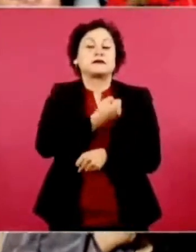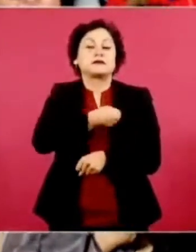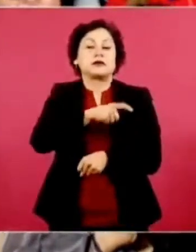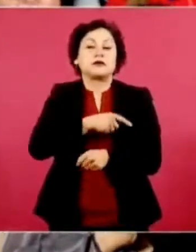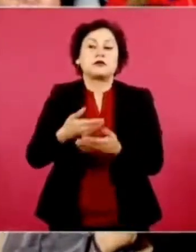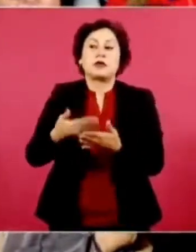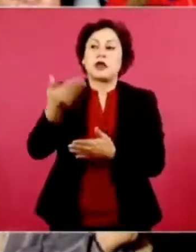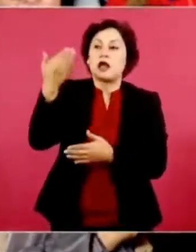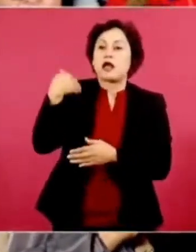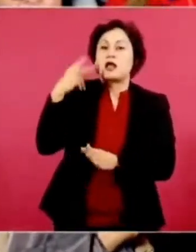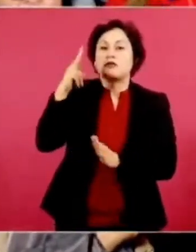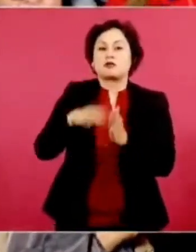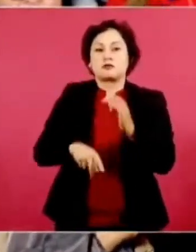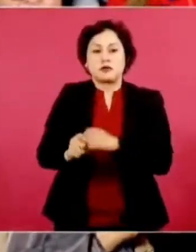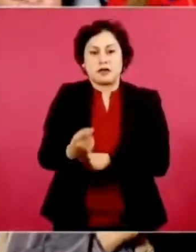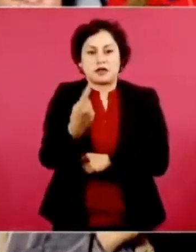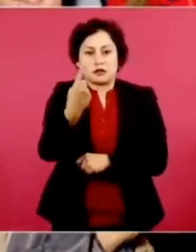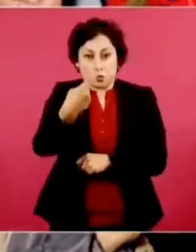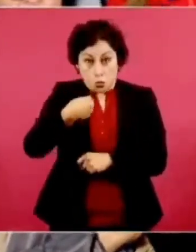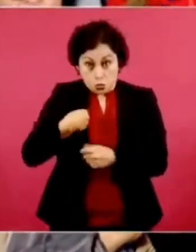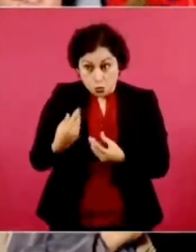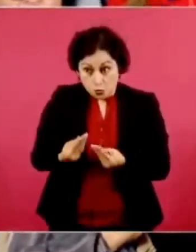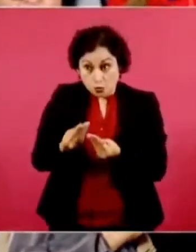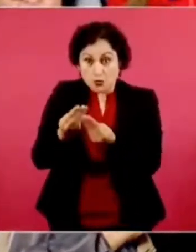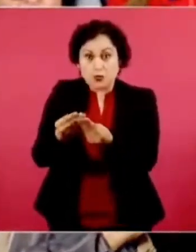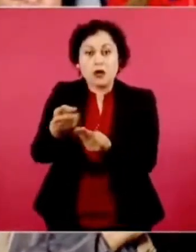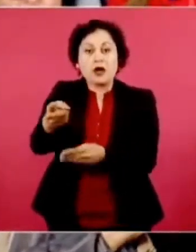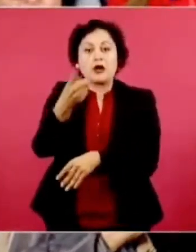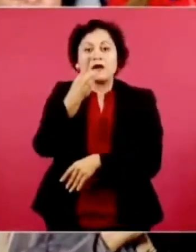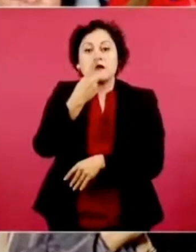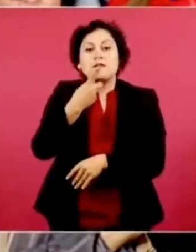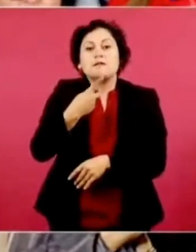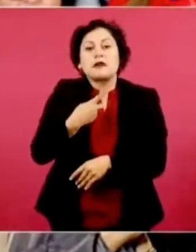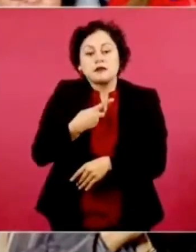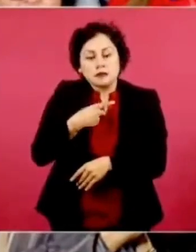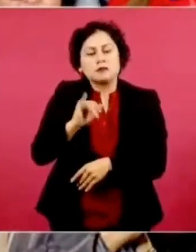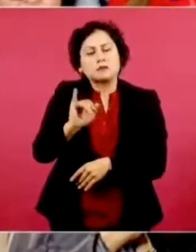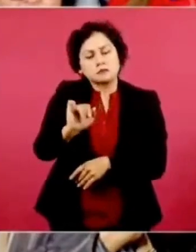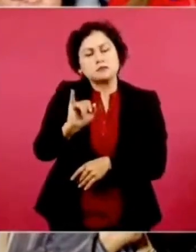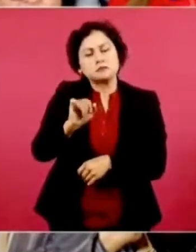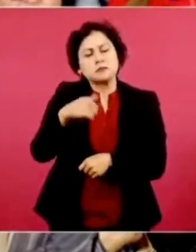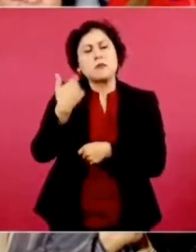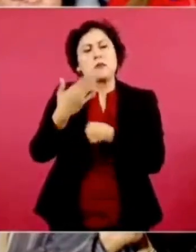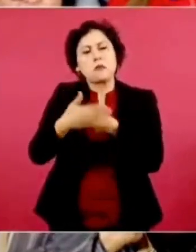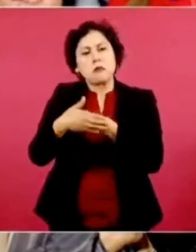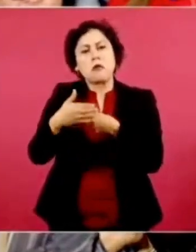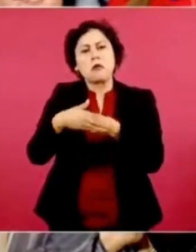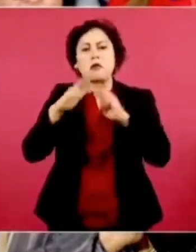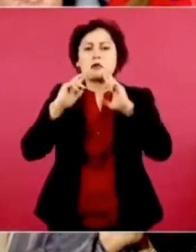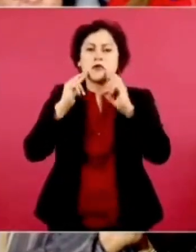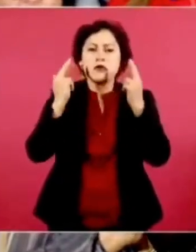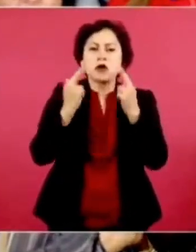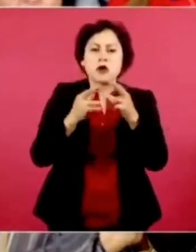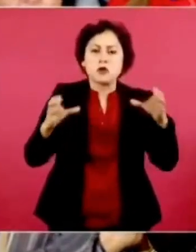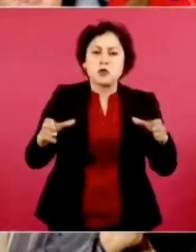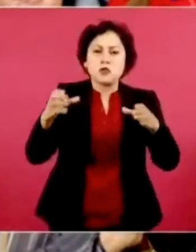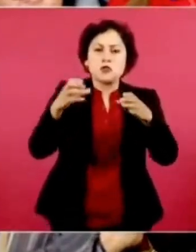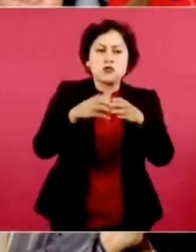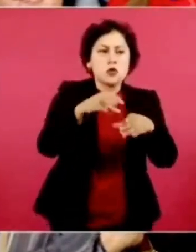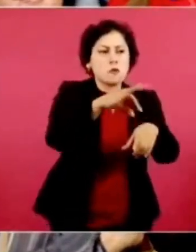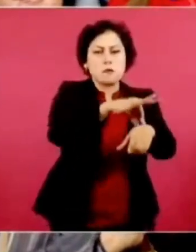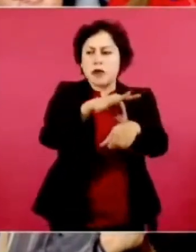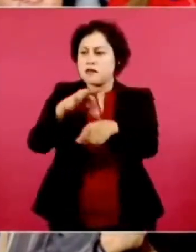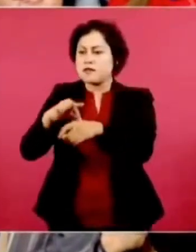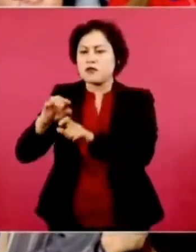ofreció al respecto hacer una reunión con los médicos tradicionales y las agrupaciones